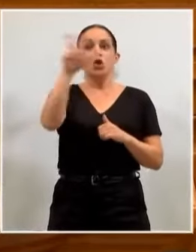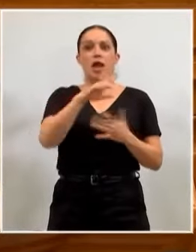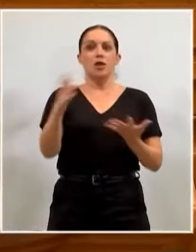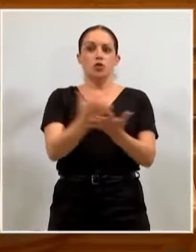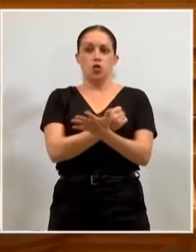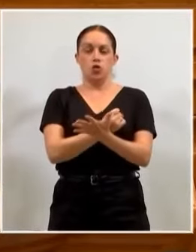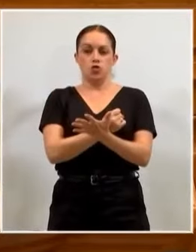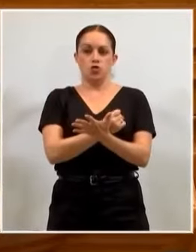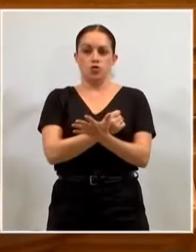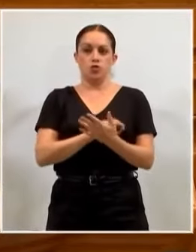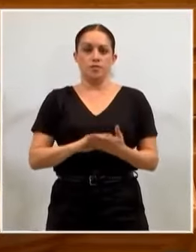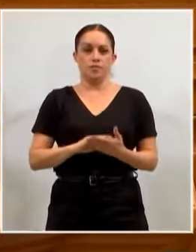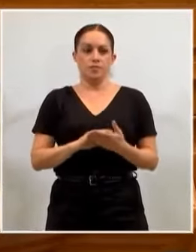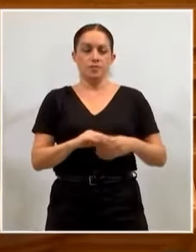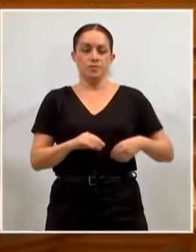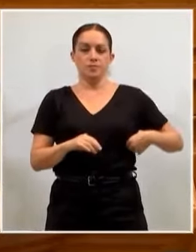todos.